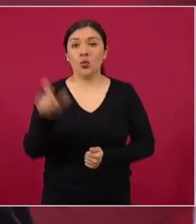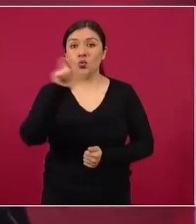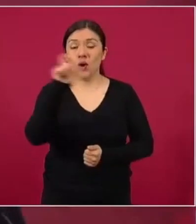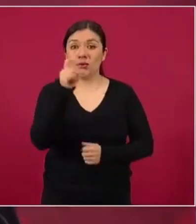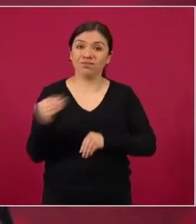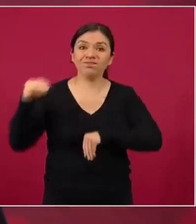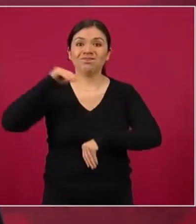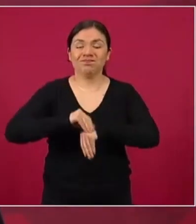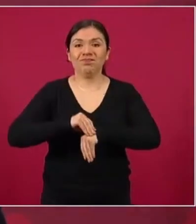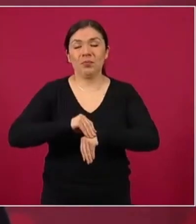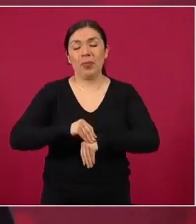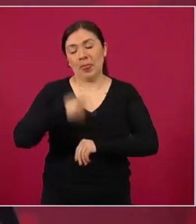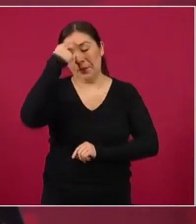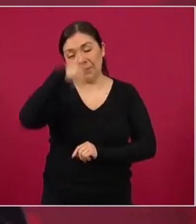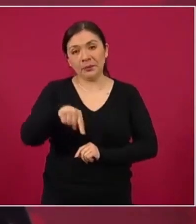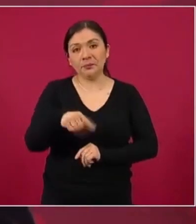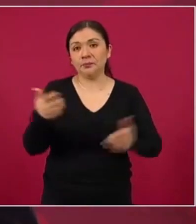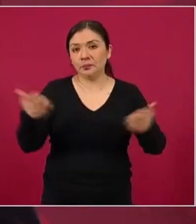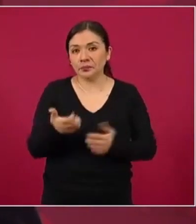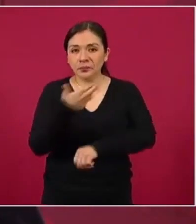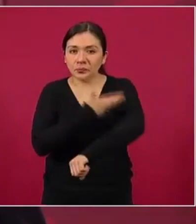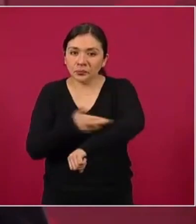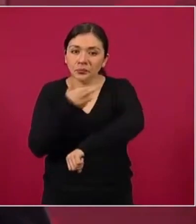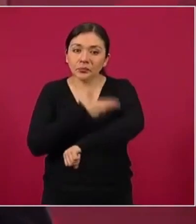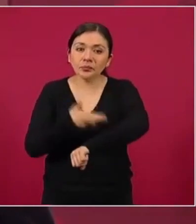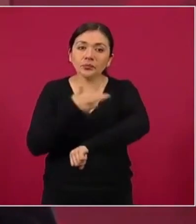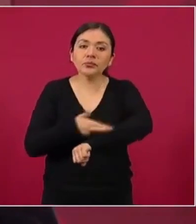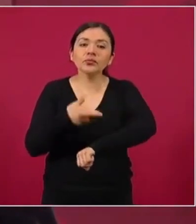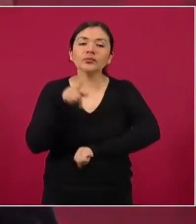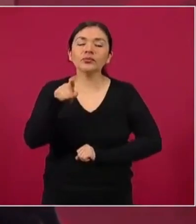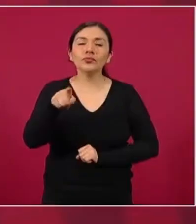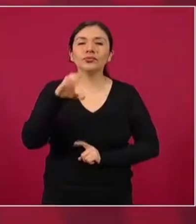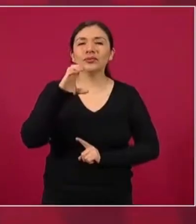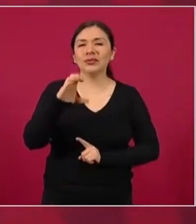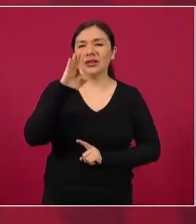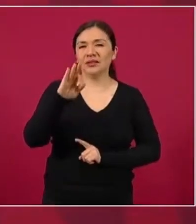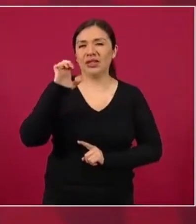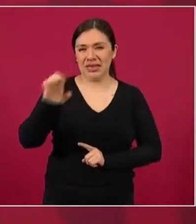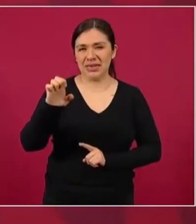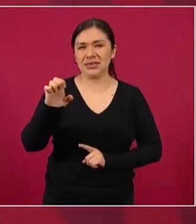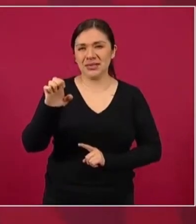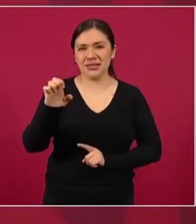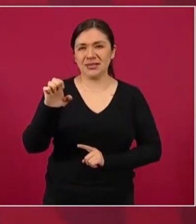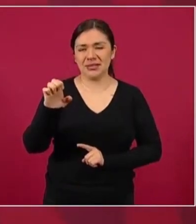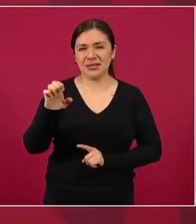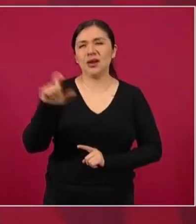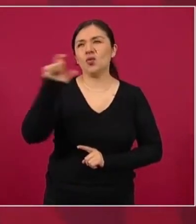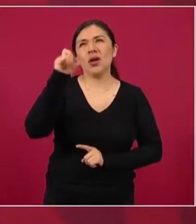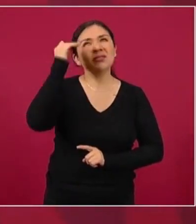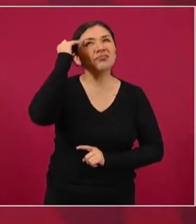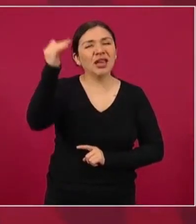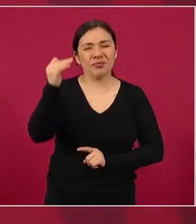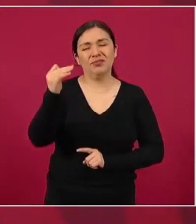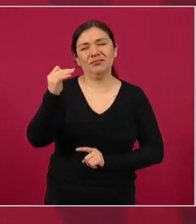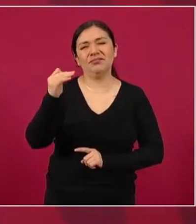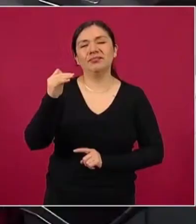la Comisión Federal de Electricidad en la época de